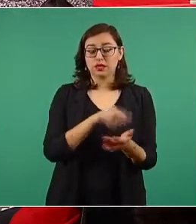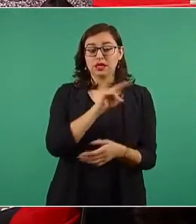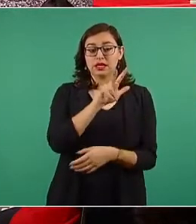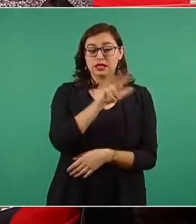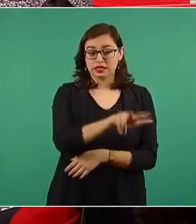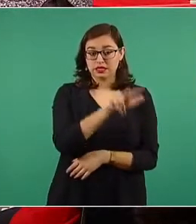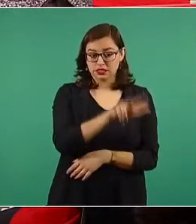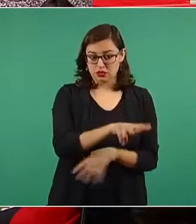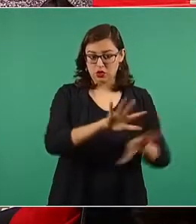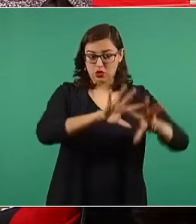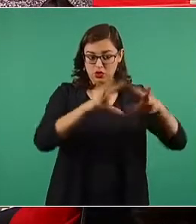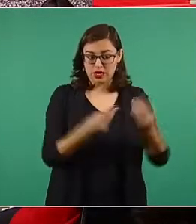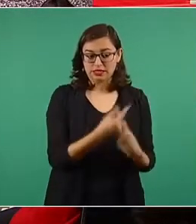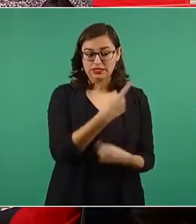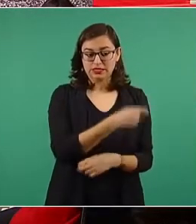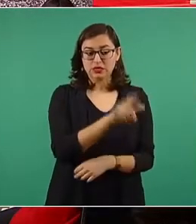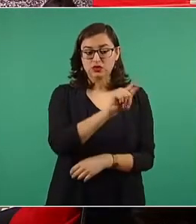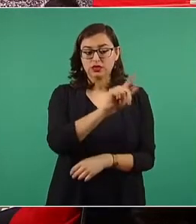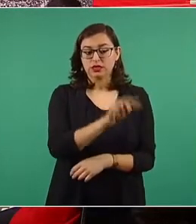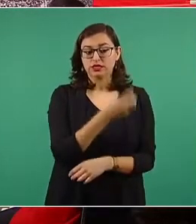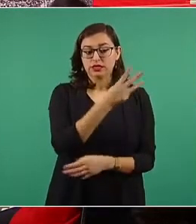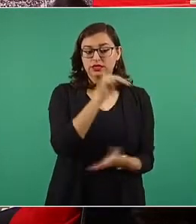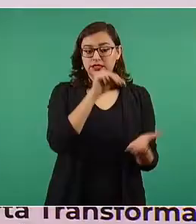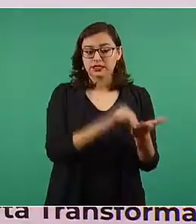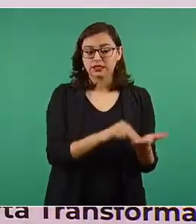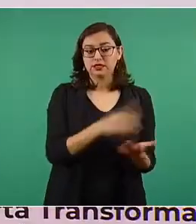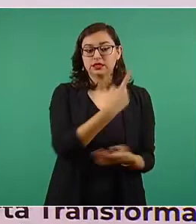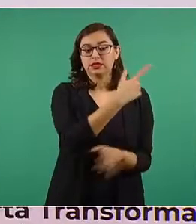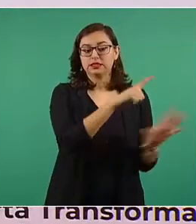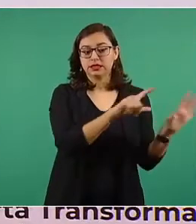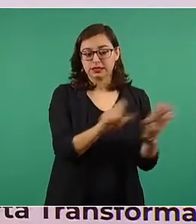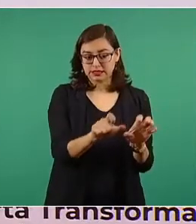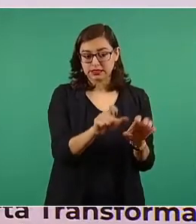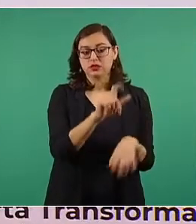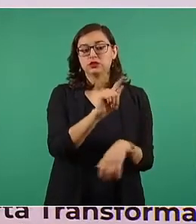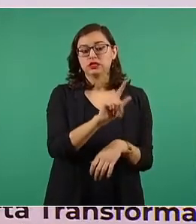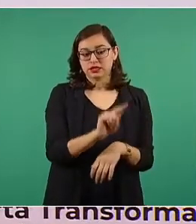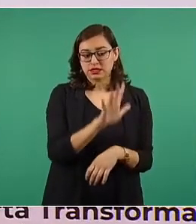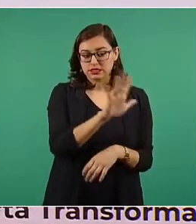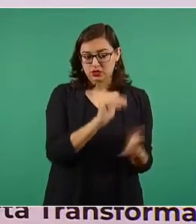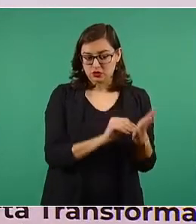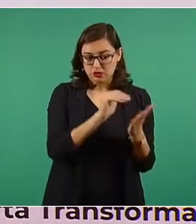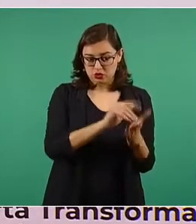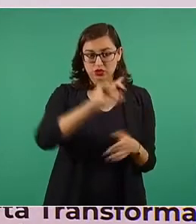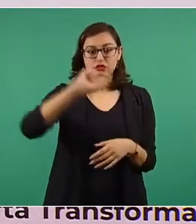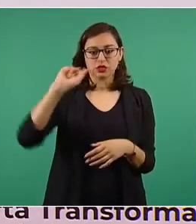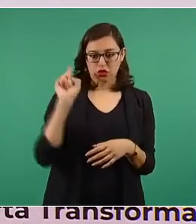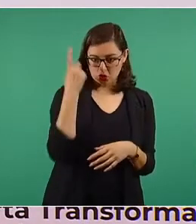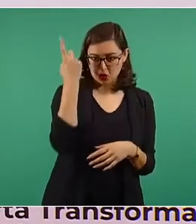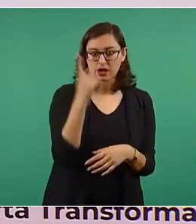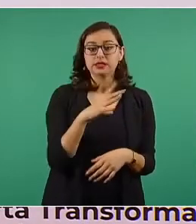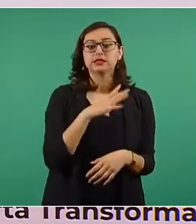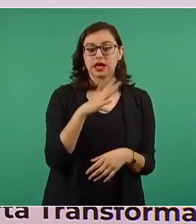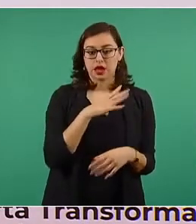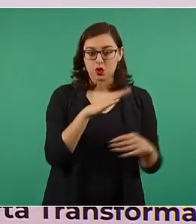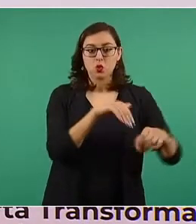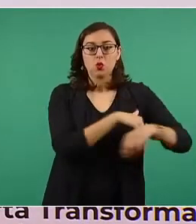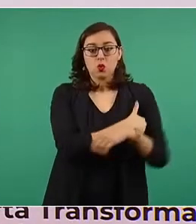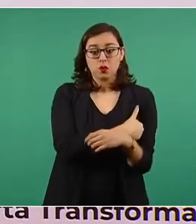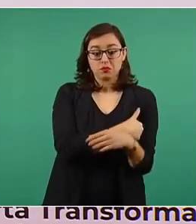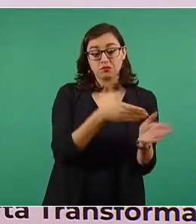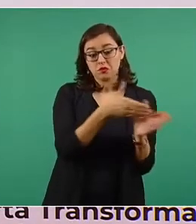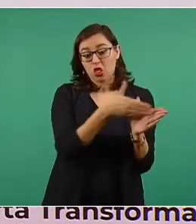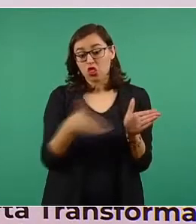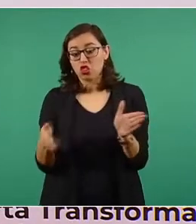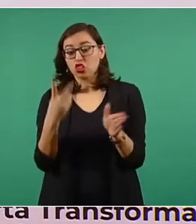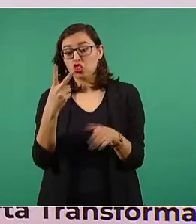173 mil 775 millones de dólares. El día de